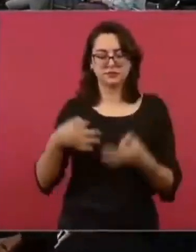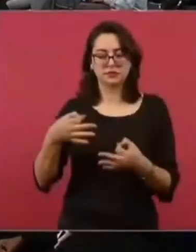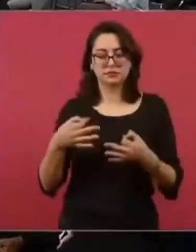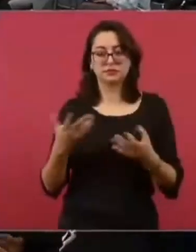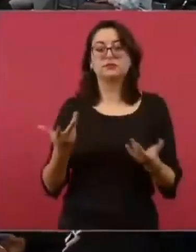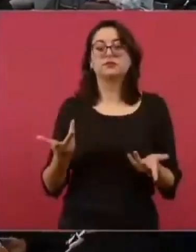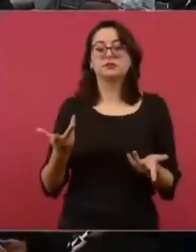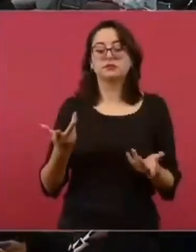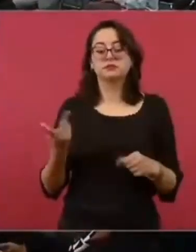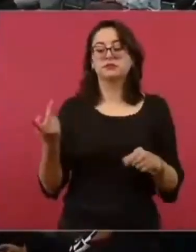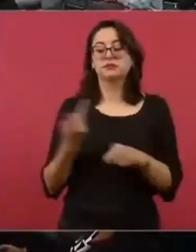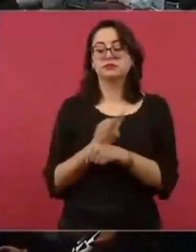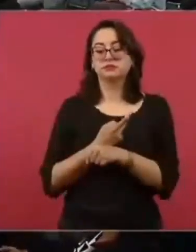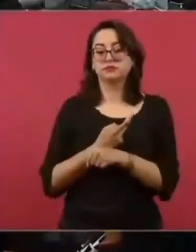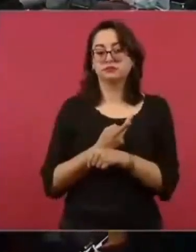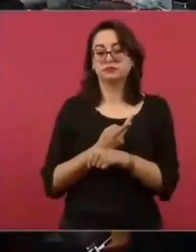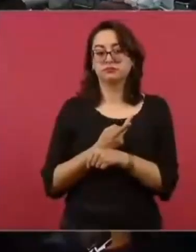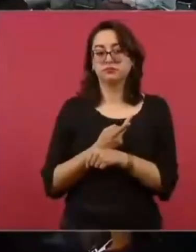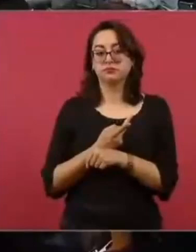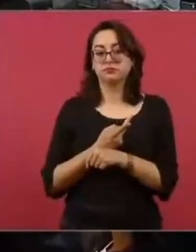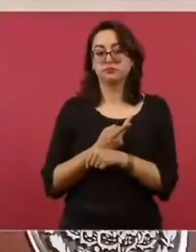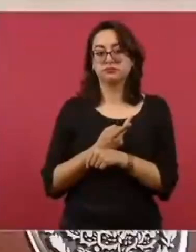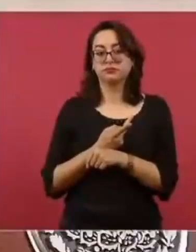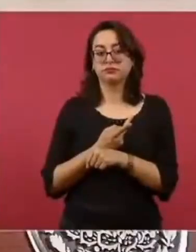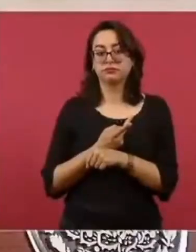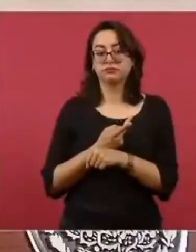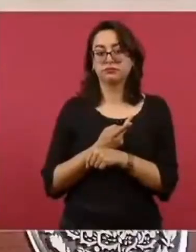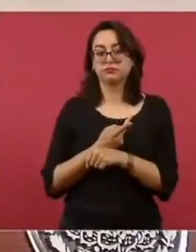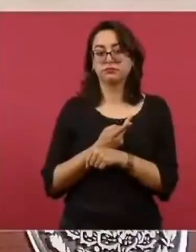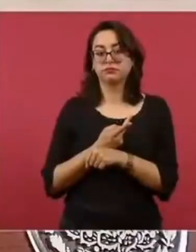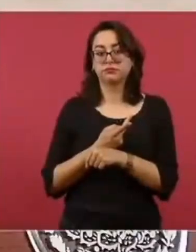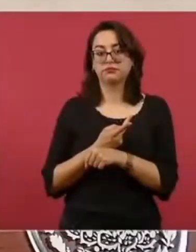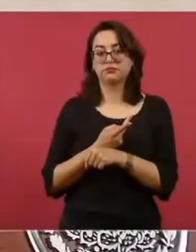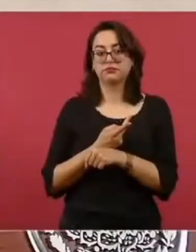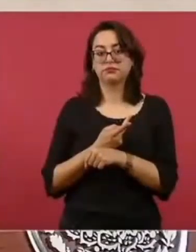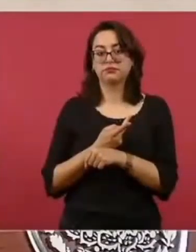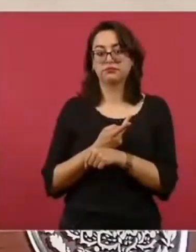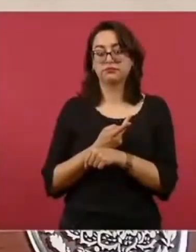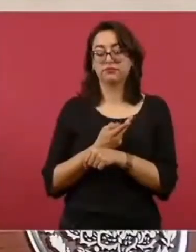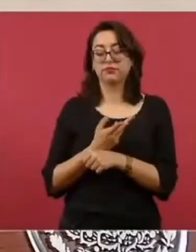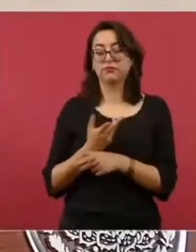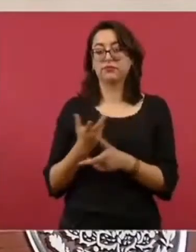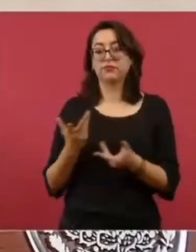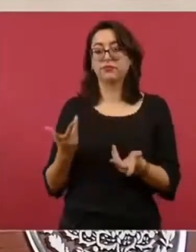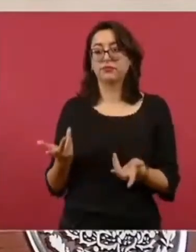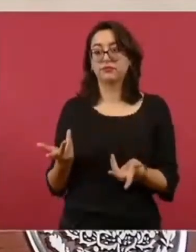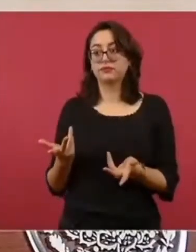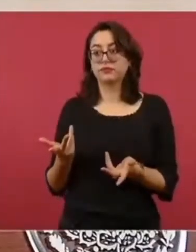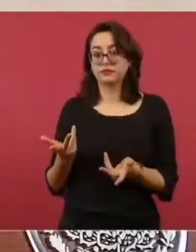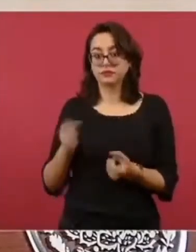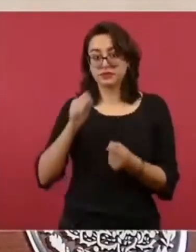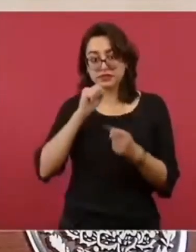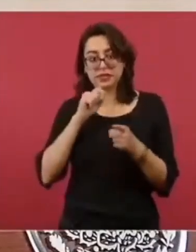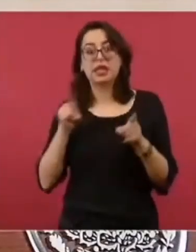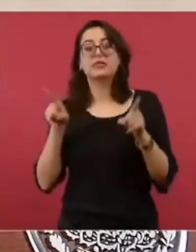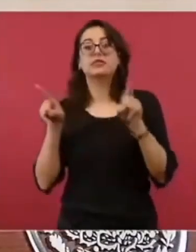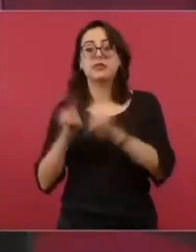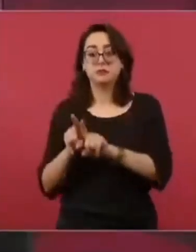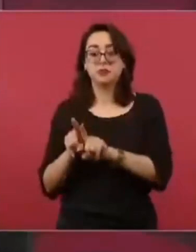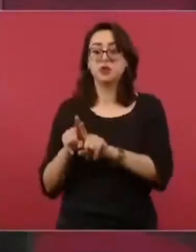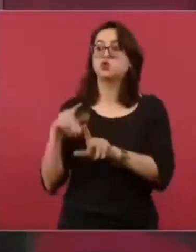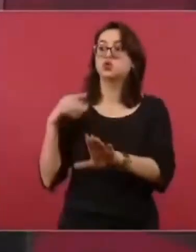llegan a tener más fuerza